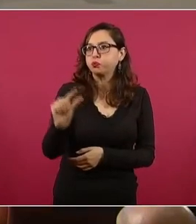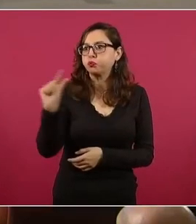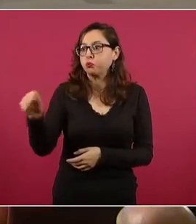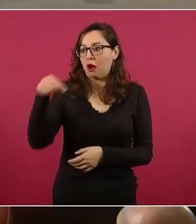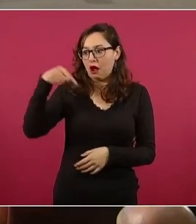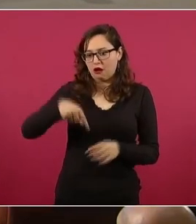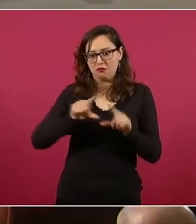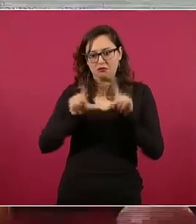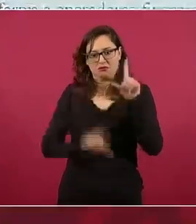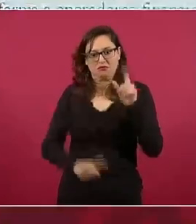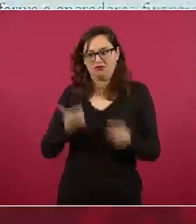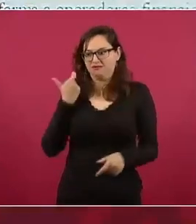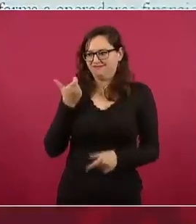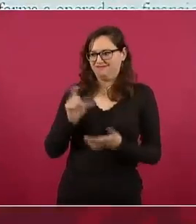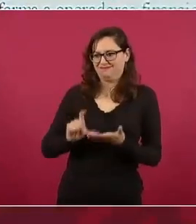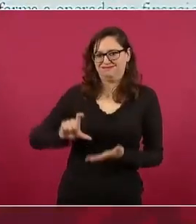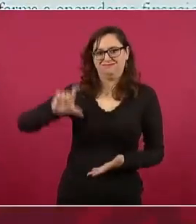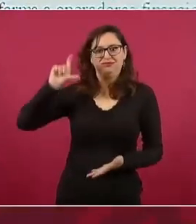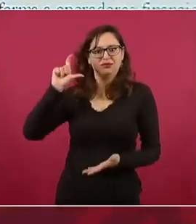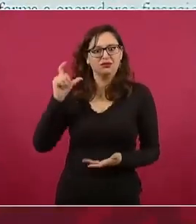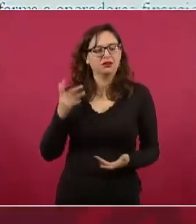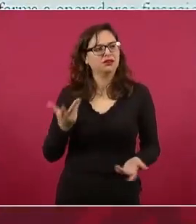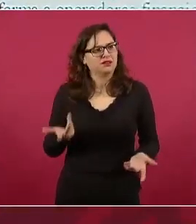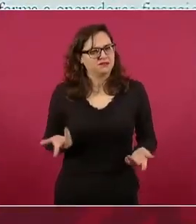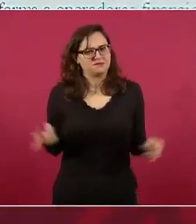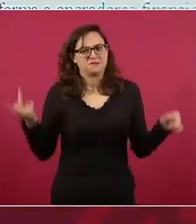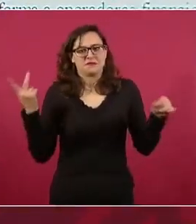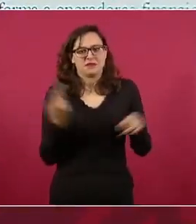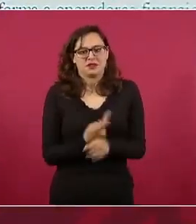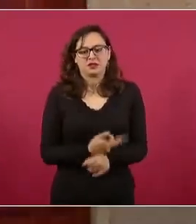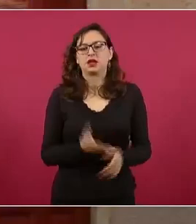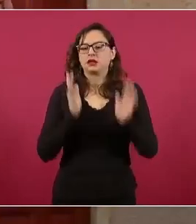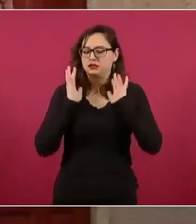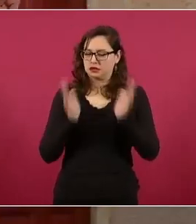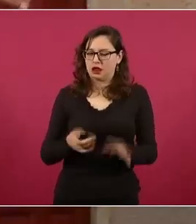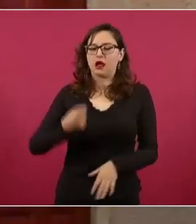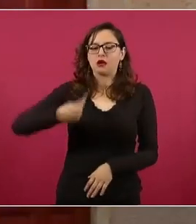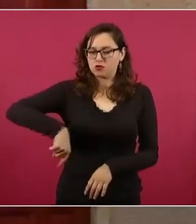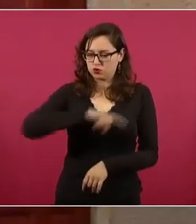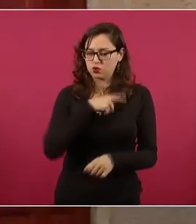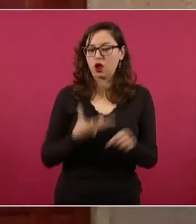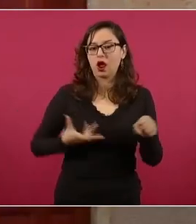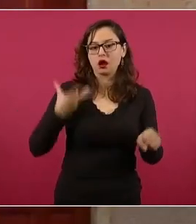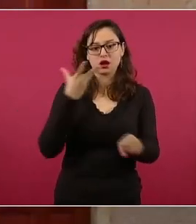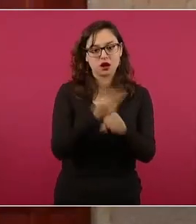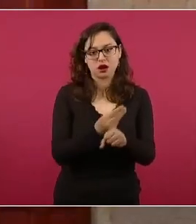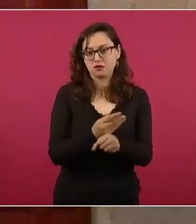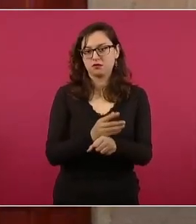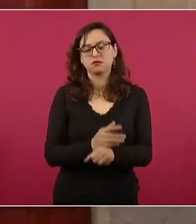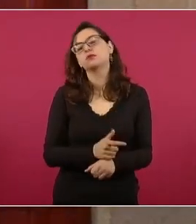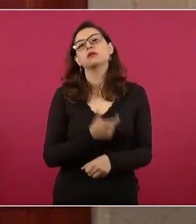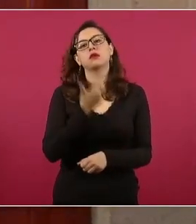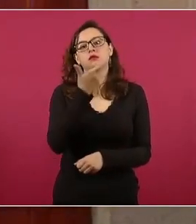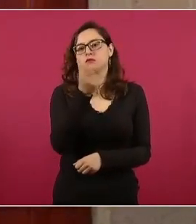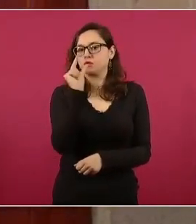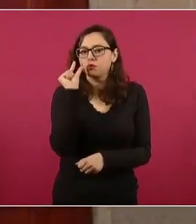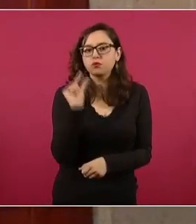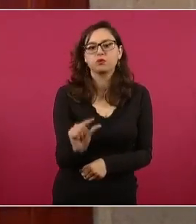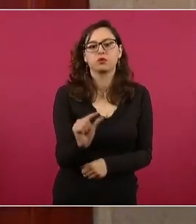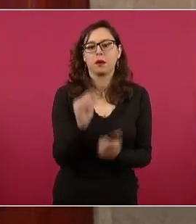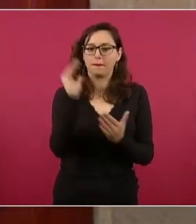una reforma ya en nuestro gobierno para que se cobren menos,